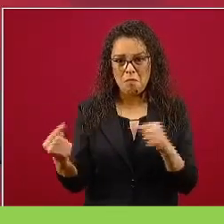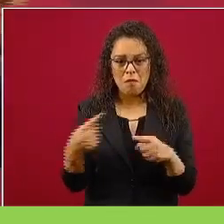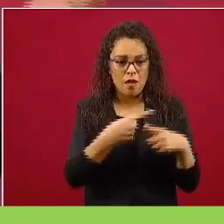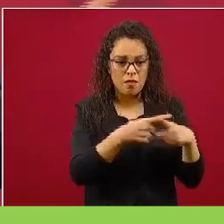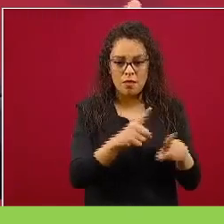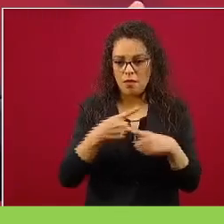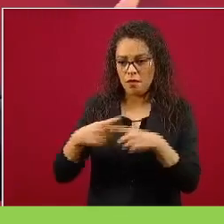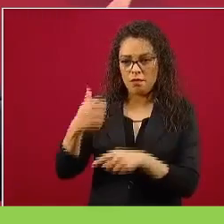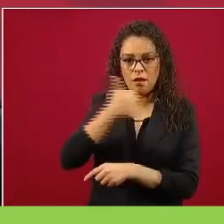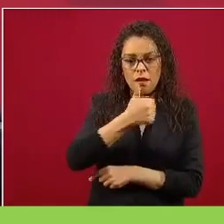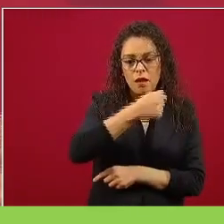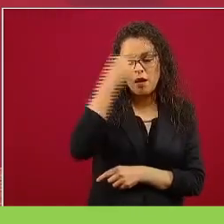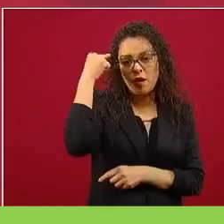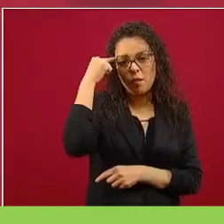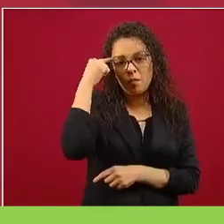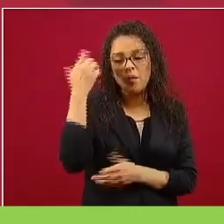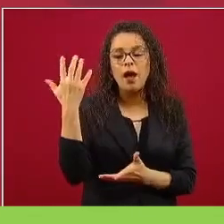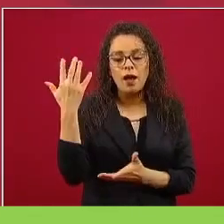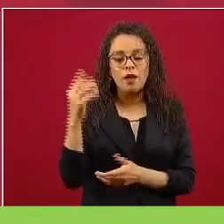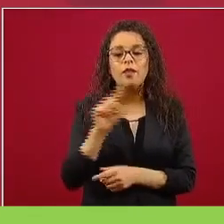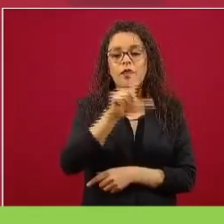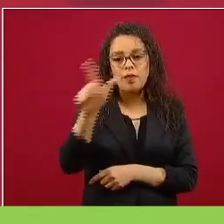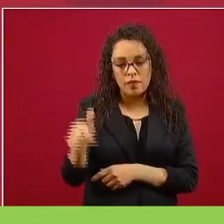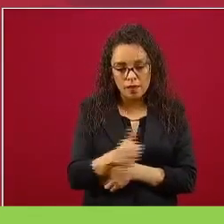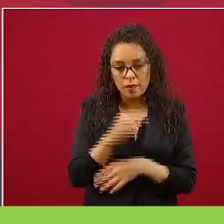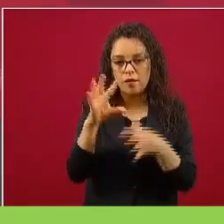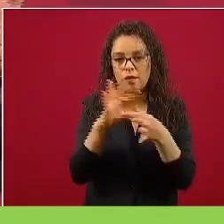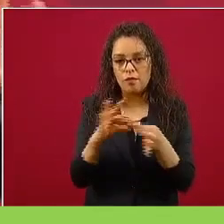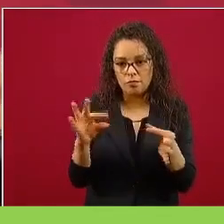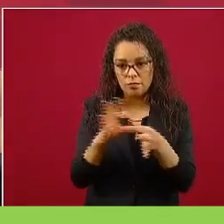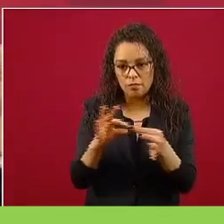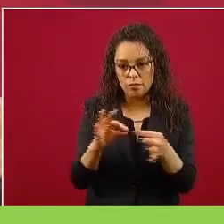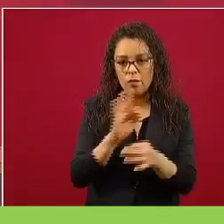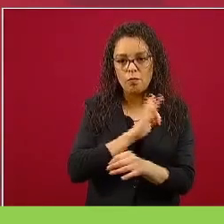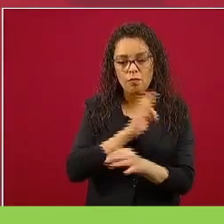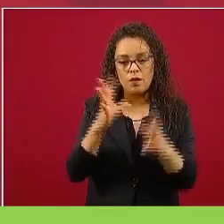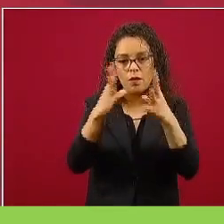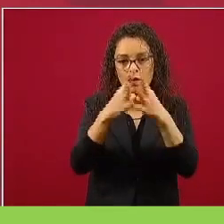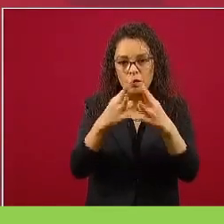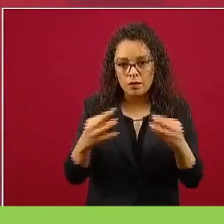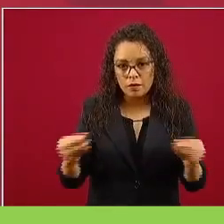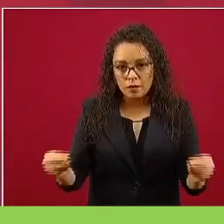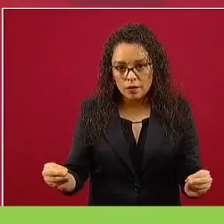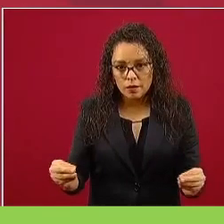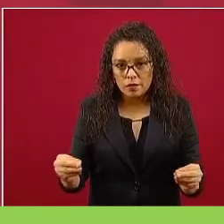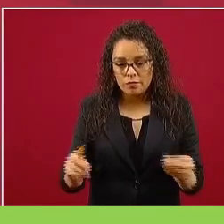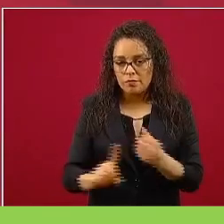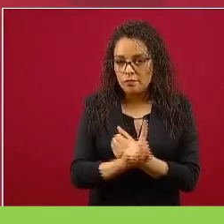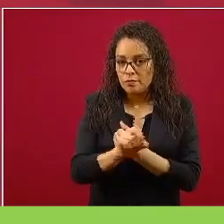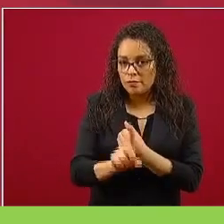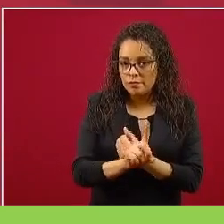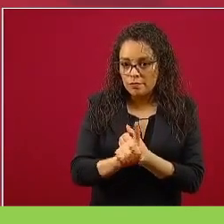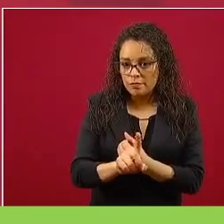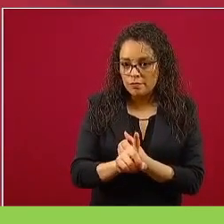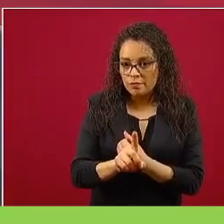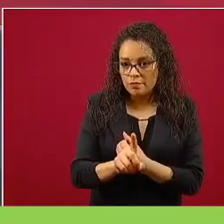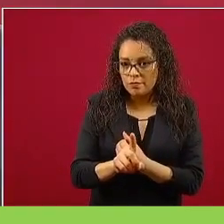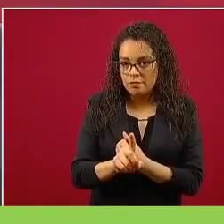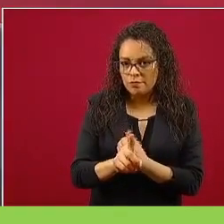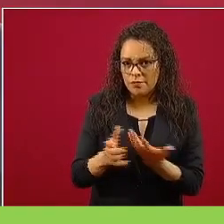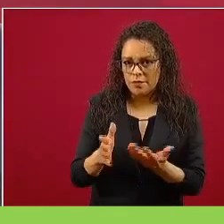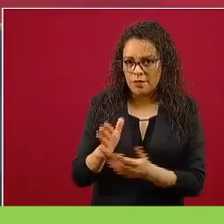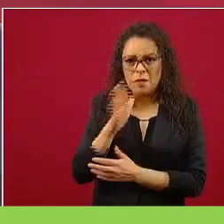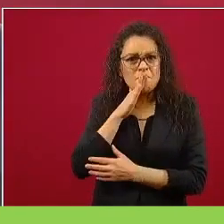Entonces, ya se va a arreglar, ya se va a arreglar. Y no está mal